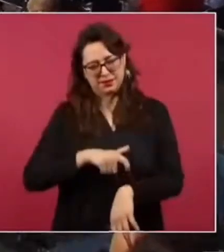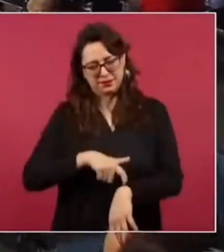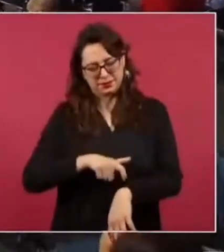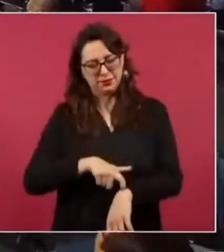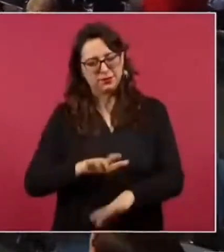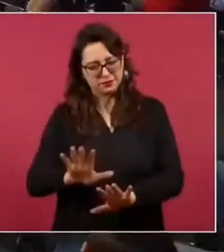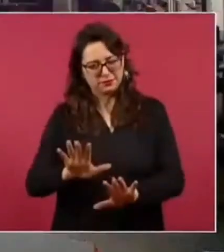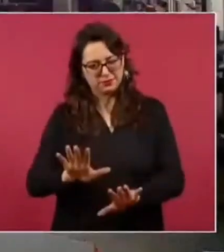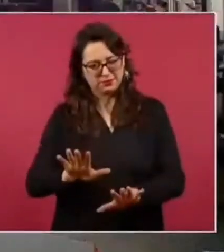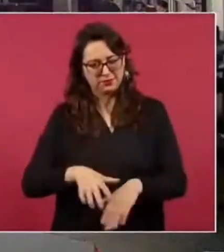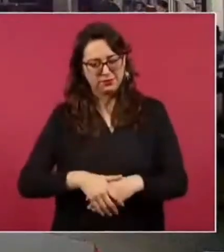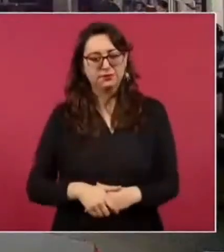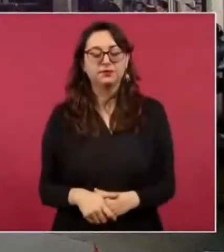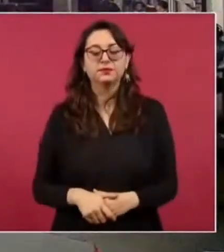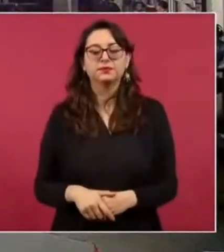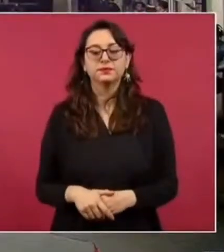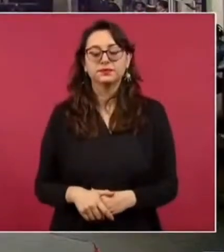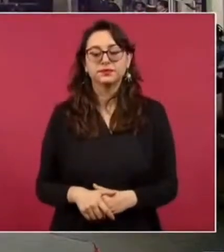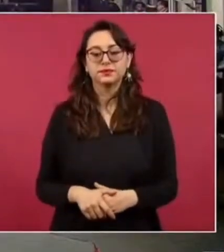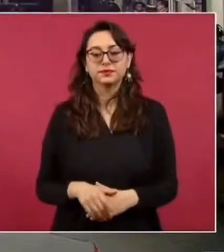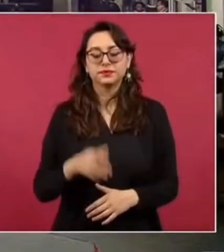Sí, le alcanzamos.